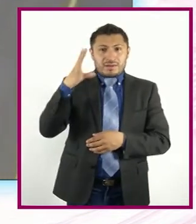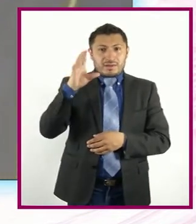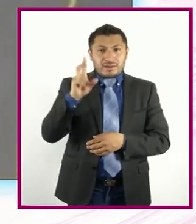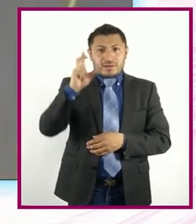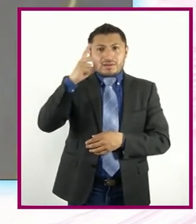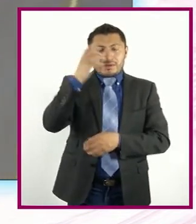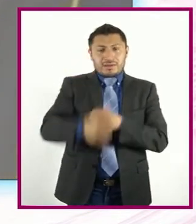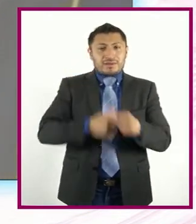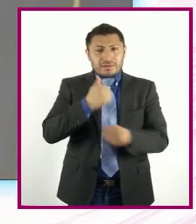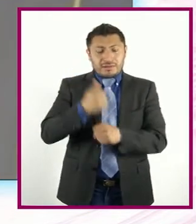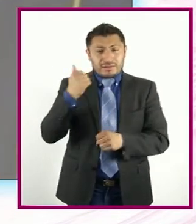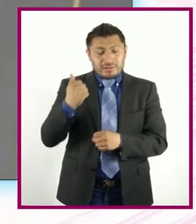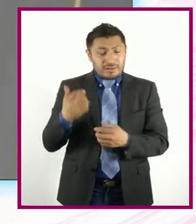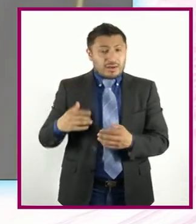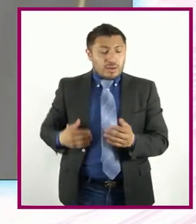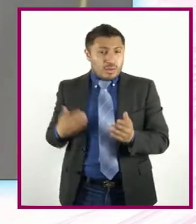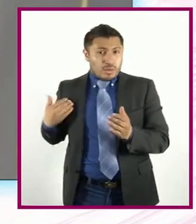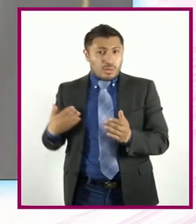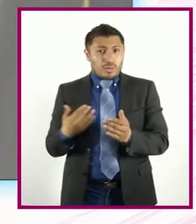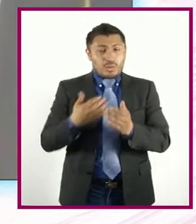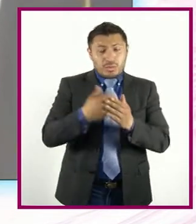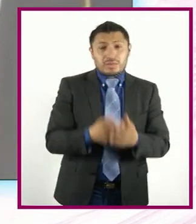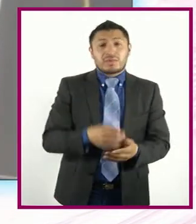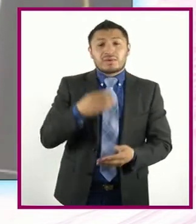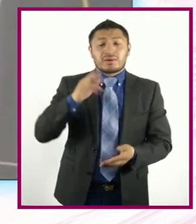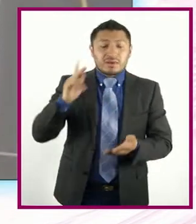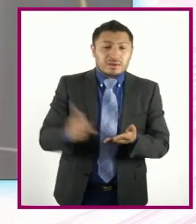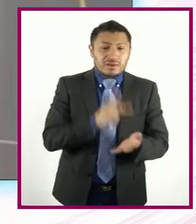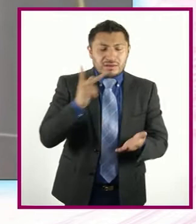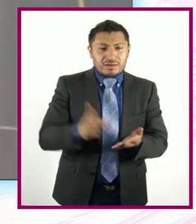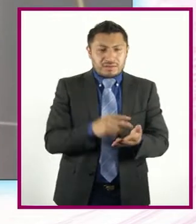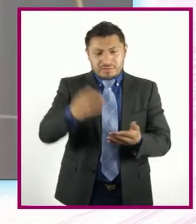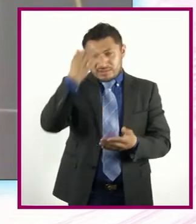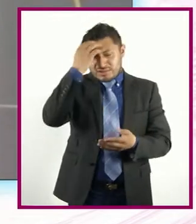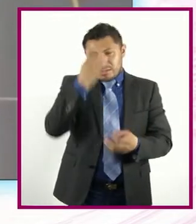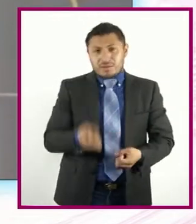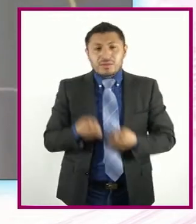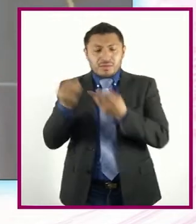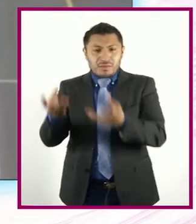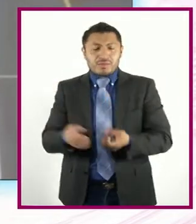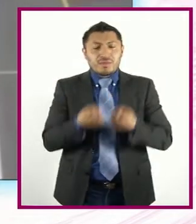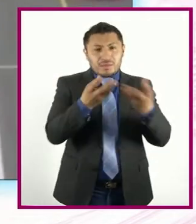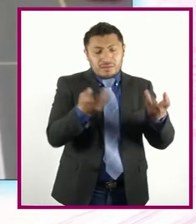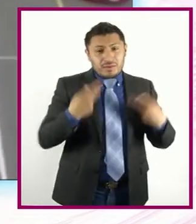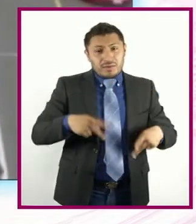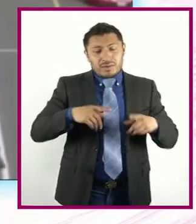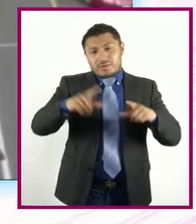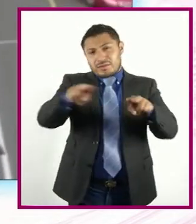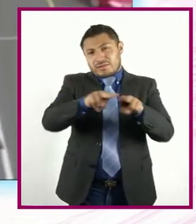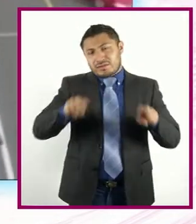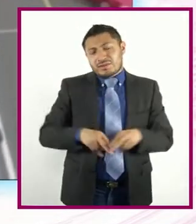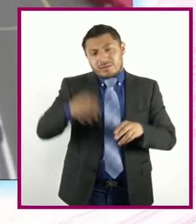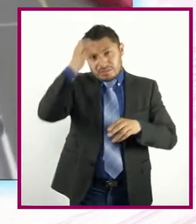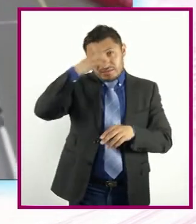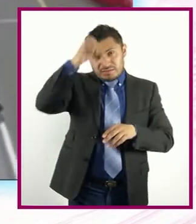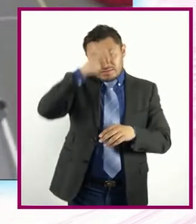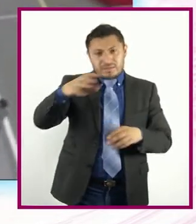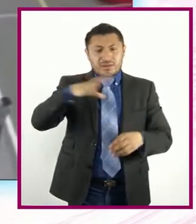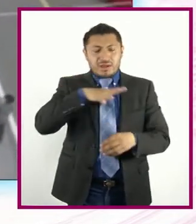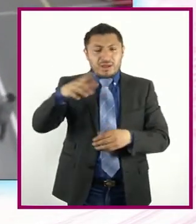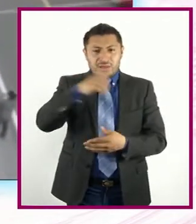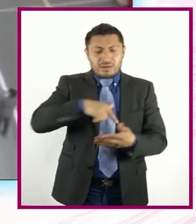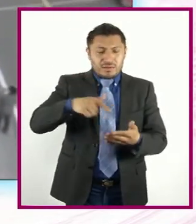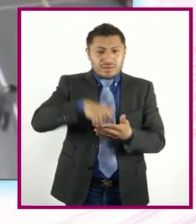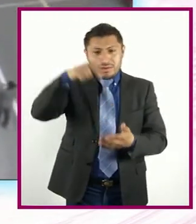italizando Las expresiones Gastronómicas De nuestro entorno Dando a conocer A turistas Nacionales Y extranjeros Las riquezas De nuestra